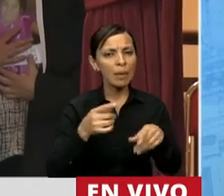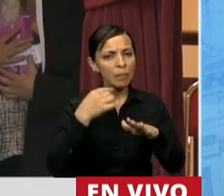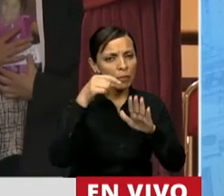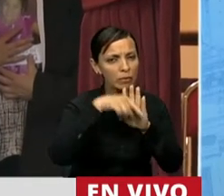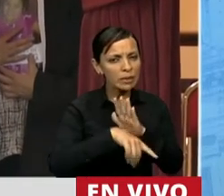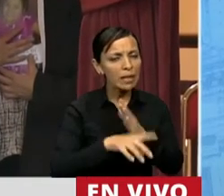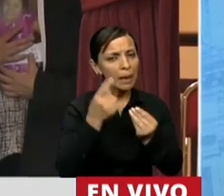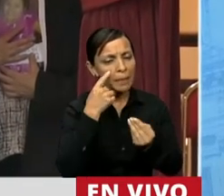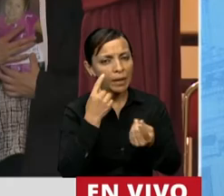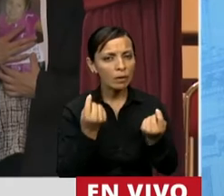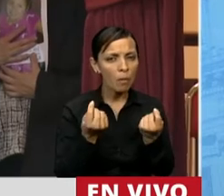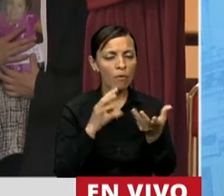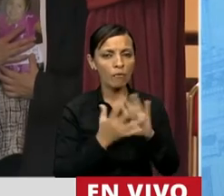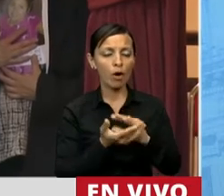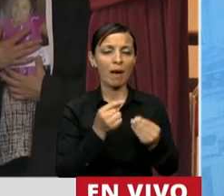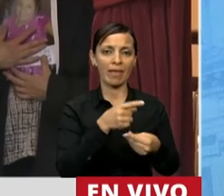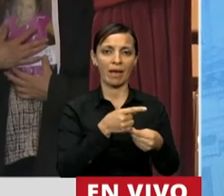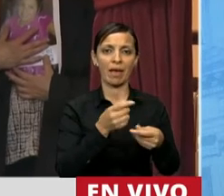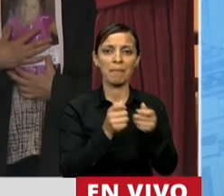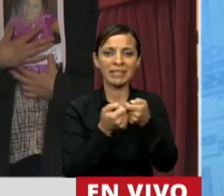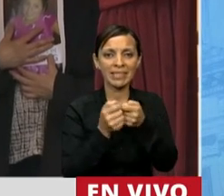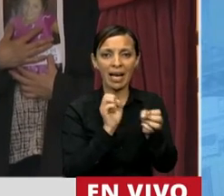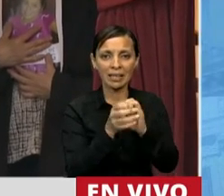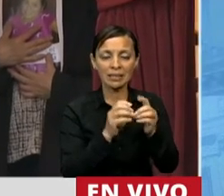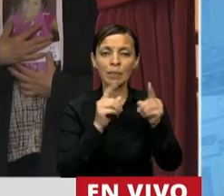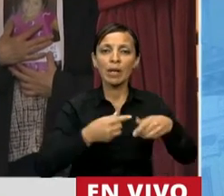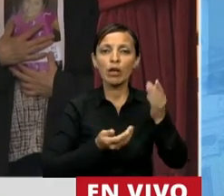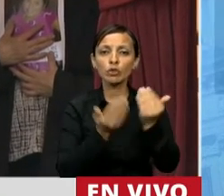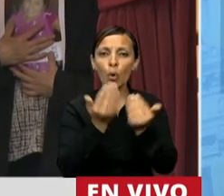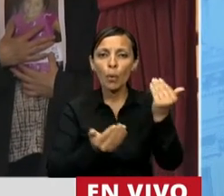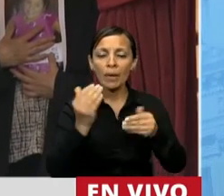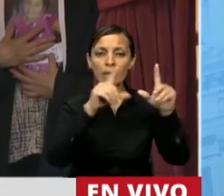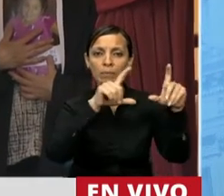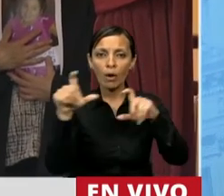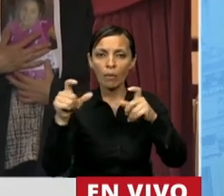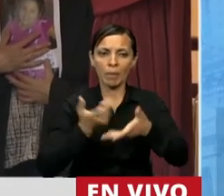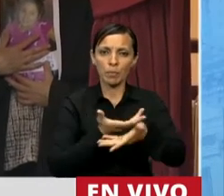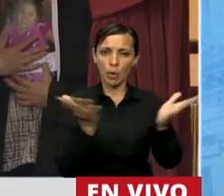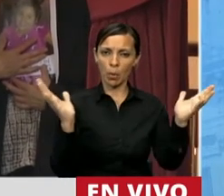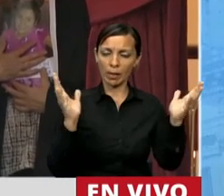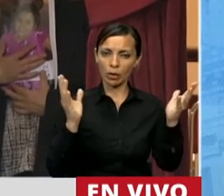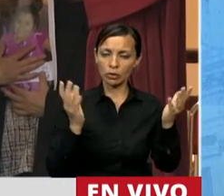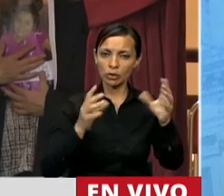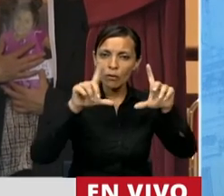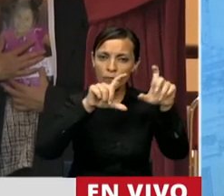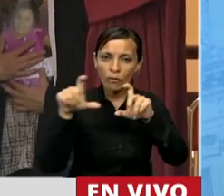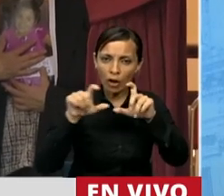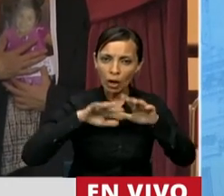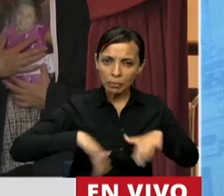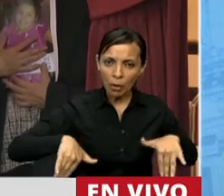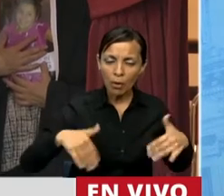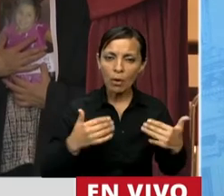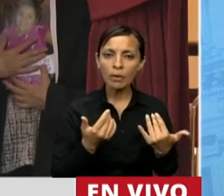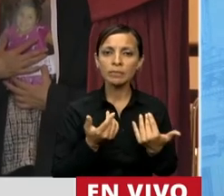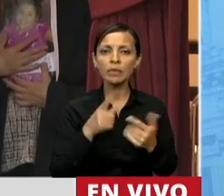hipocornográficos y de publicar las fotos propias en sitios públicos. De no aceptar